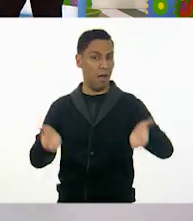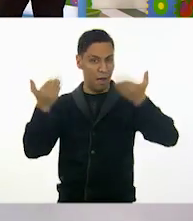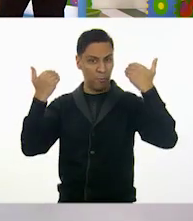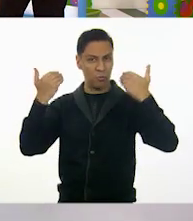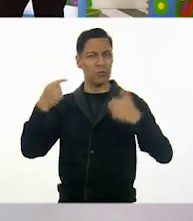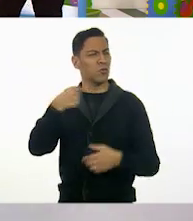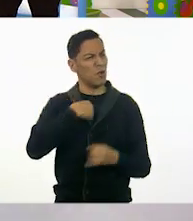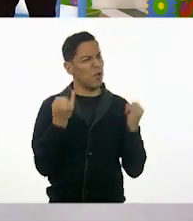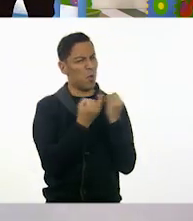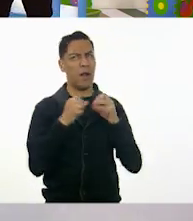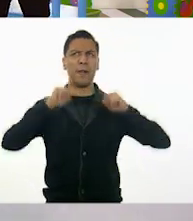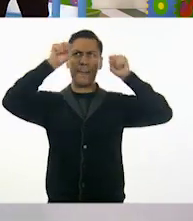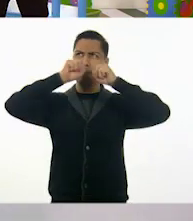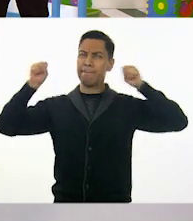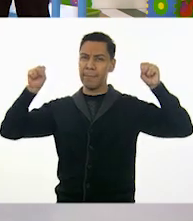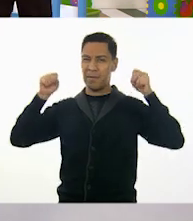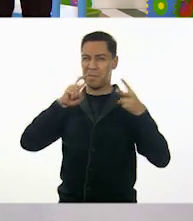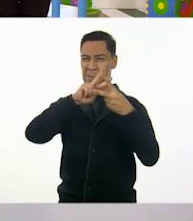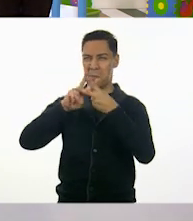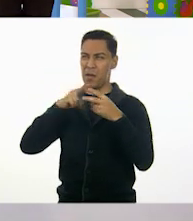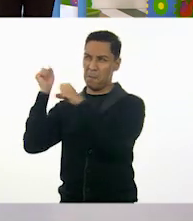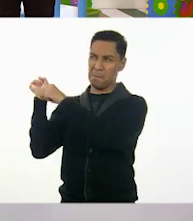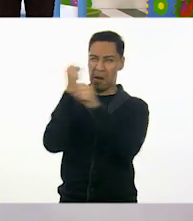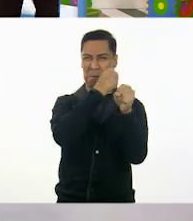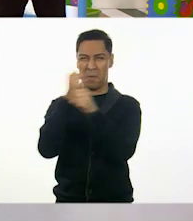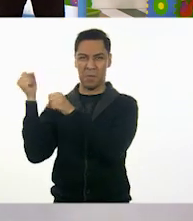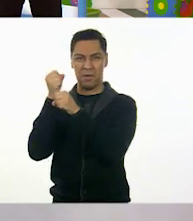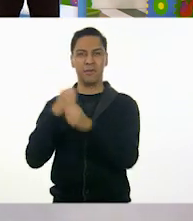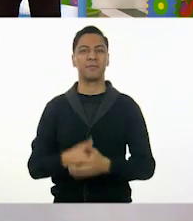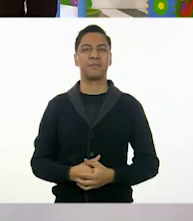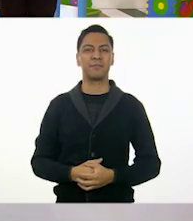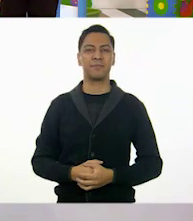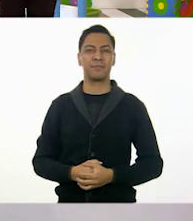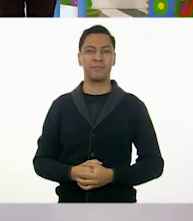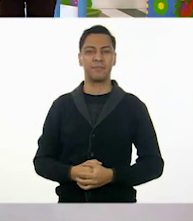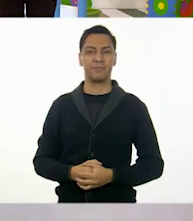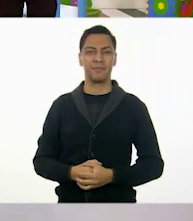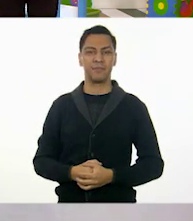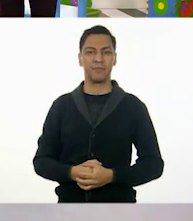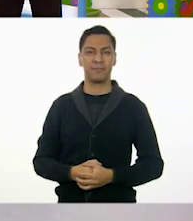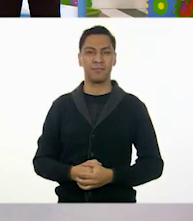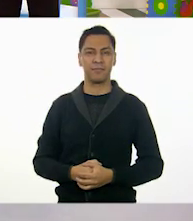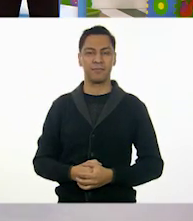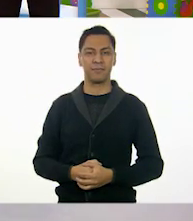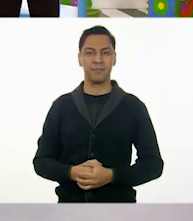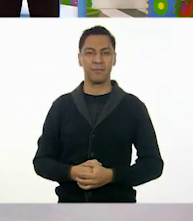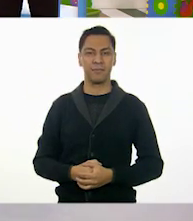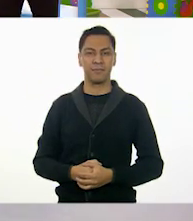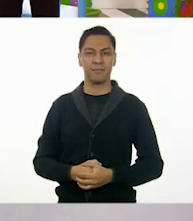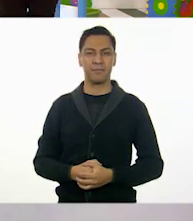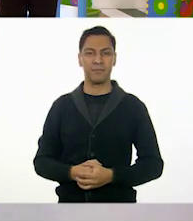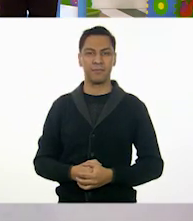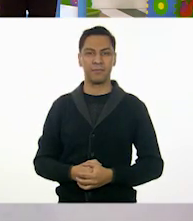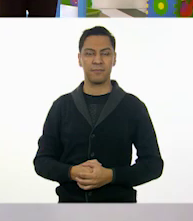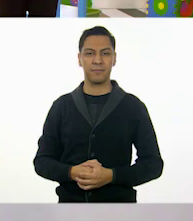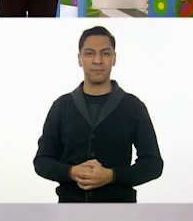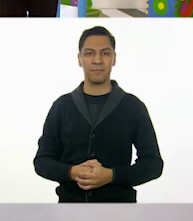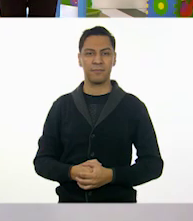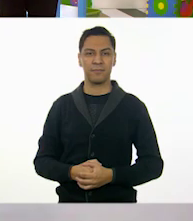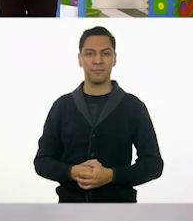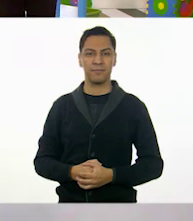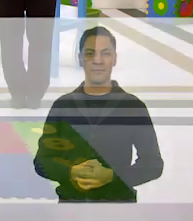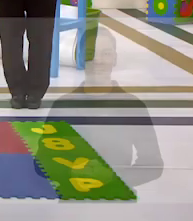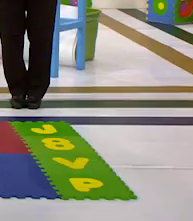realizar... Ah, yo me voy a mover como la piñata. Ah, como la piñata, exacto. Sí, así. Hay que movernos como la piñata. Cuatro picos. Tres. tres. De dos.